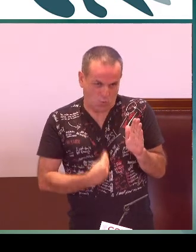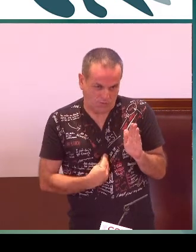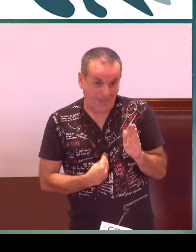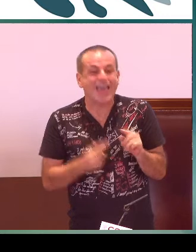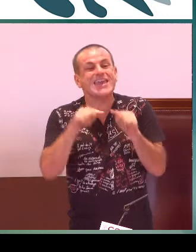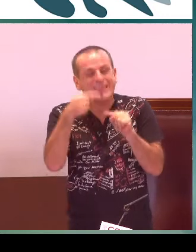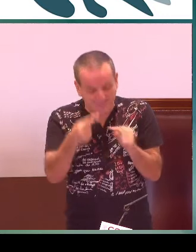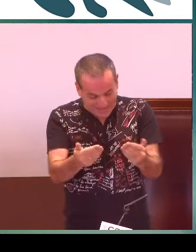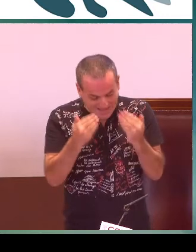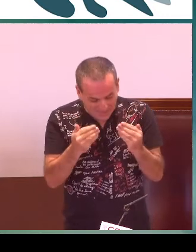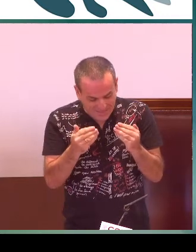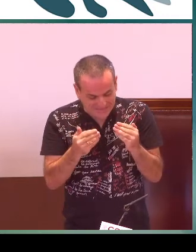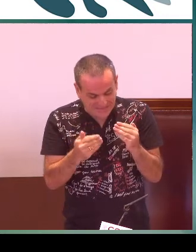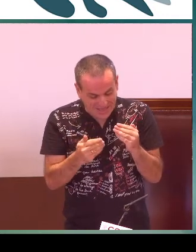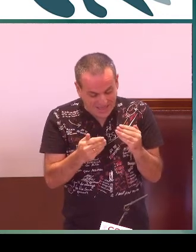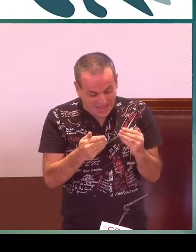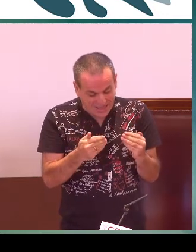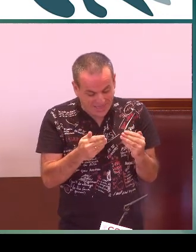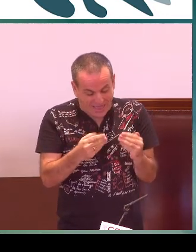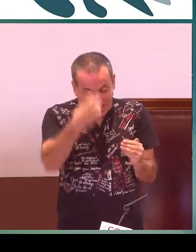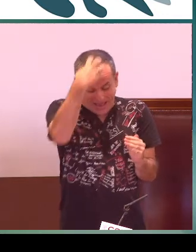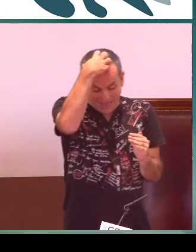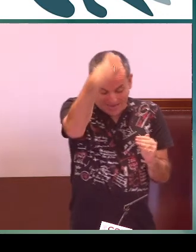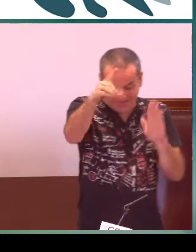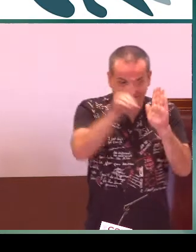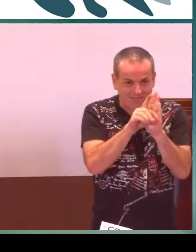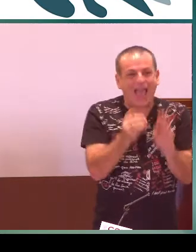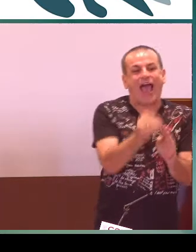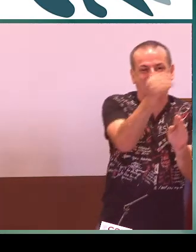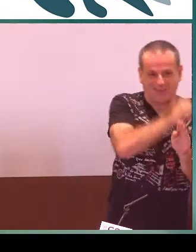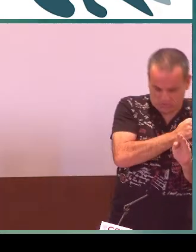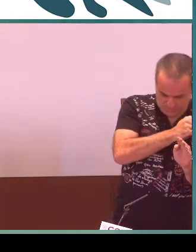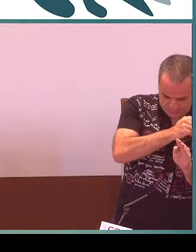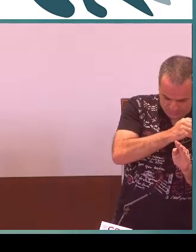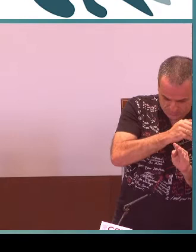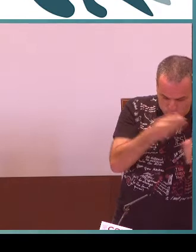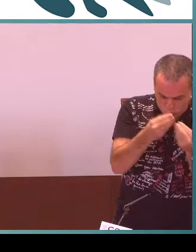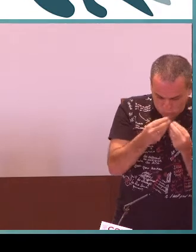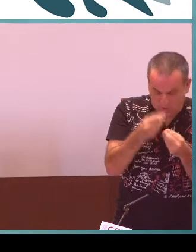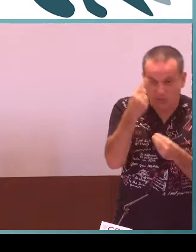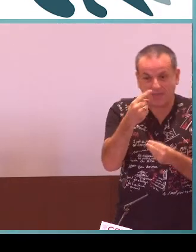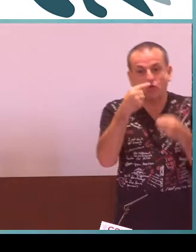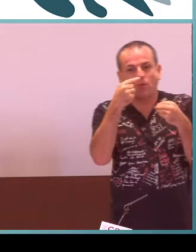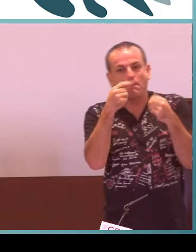Gracias a este Real Decreto de Murcia. Y también gracias al Real Decreto anterior,